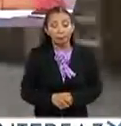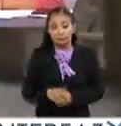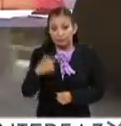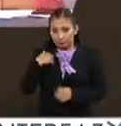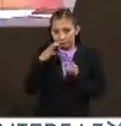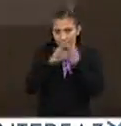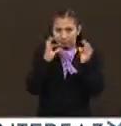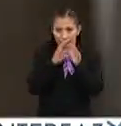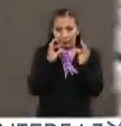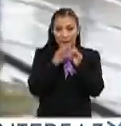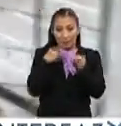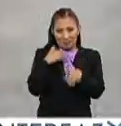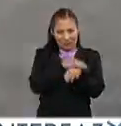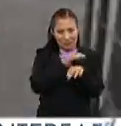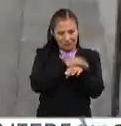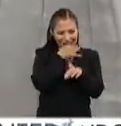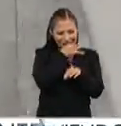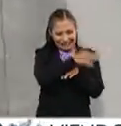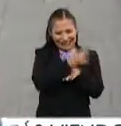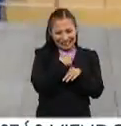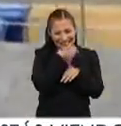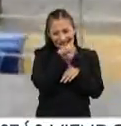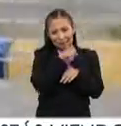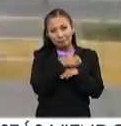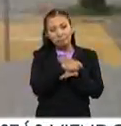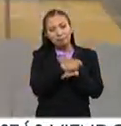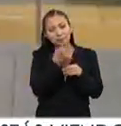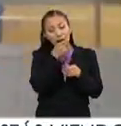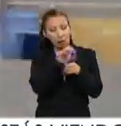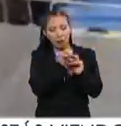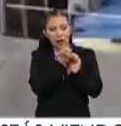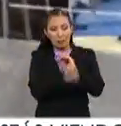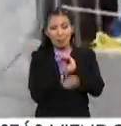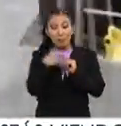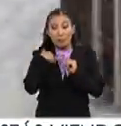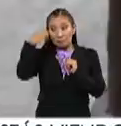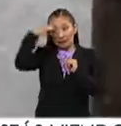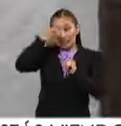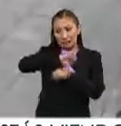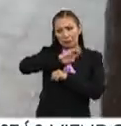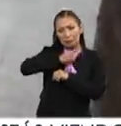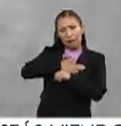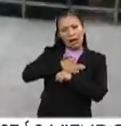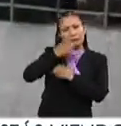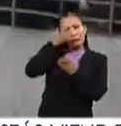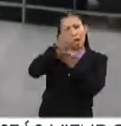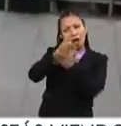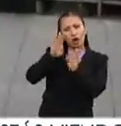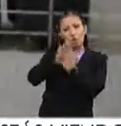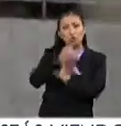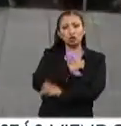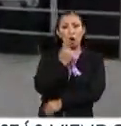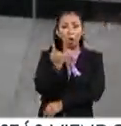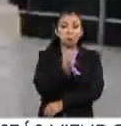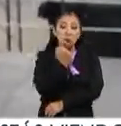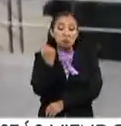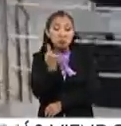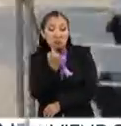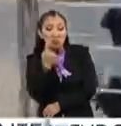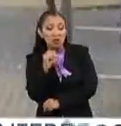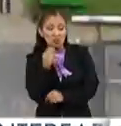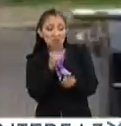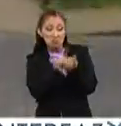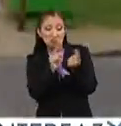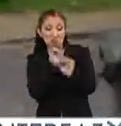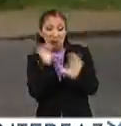les cuento a mis amigos, les voy a ser muy honestos, que por ejemplo, mi experiencia en España fue un tanto solitaria, ¿no? O yo casi